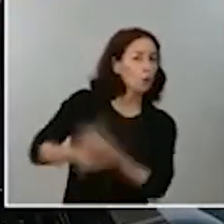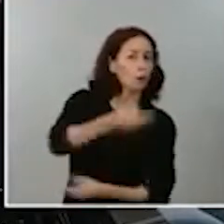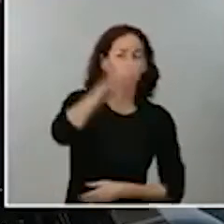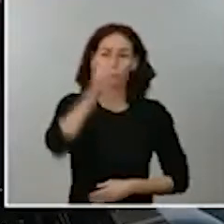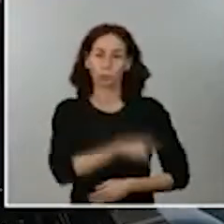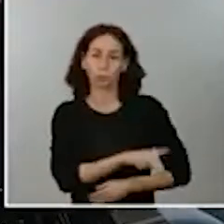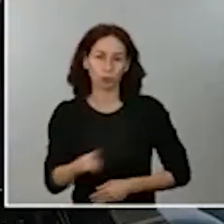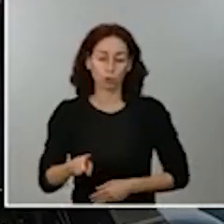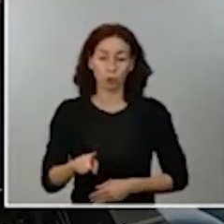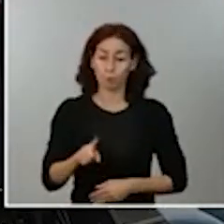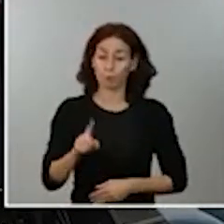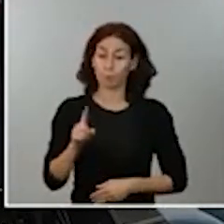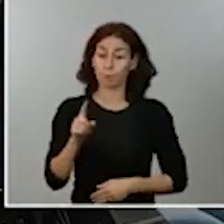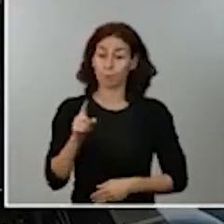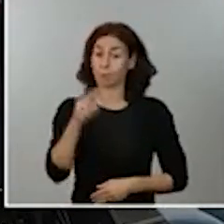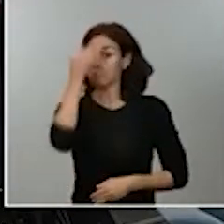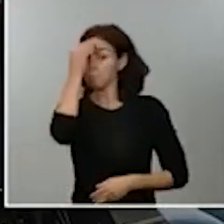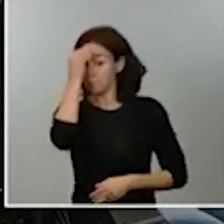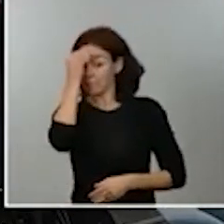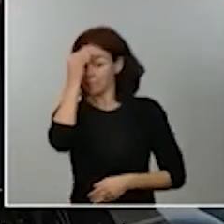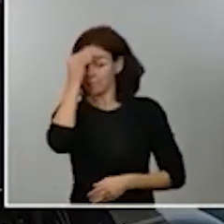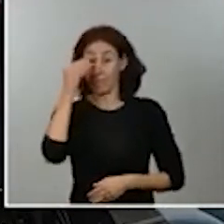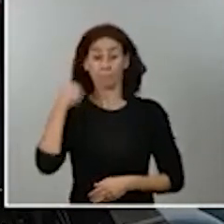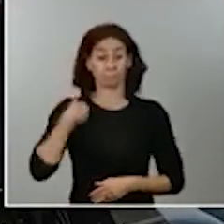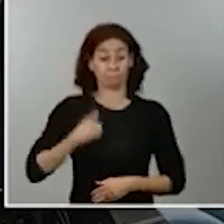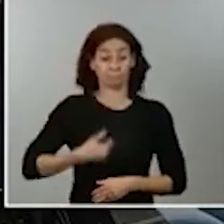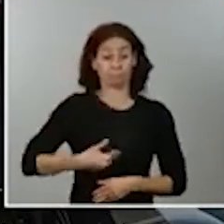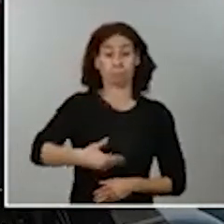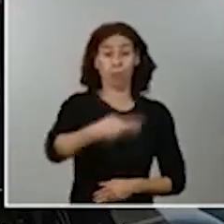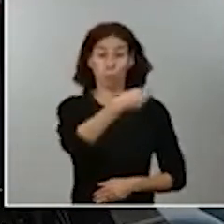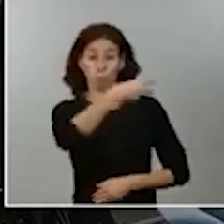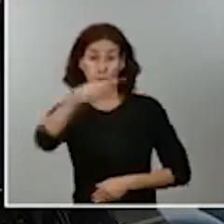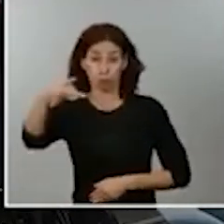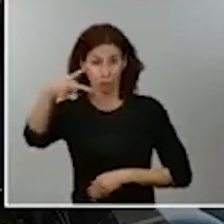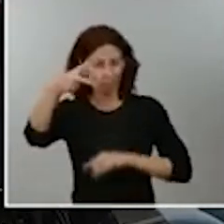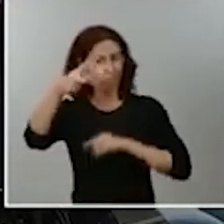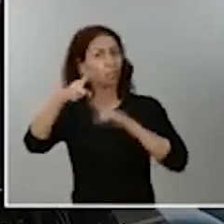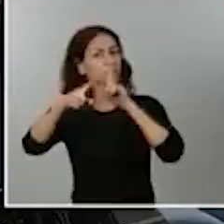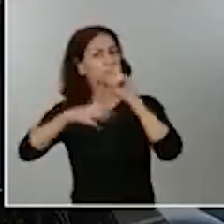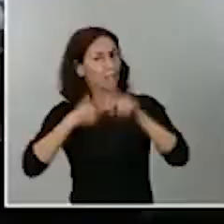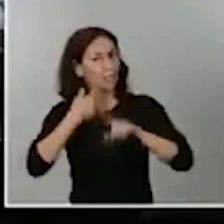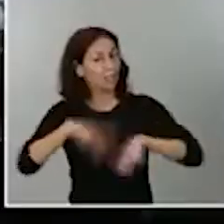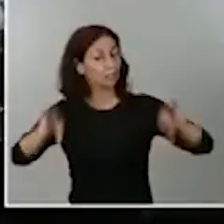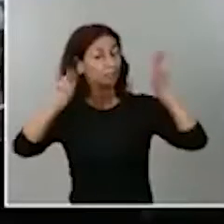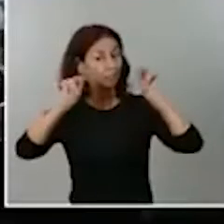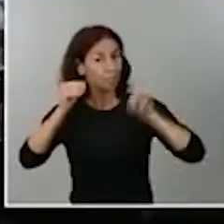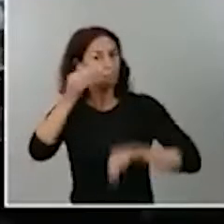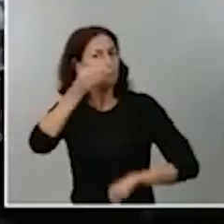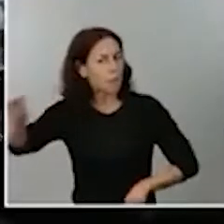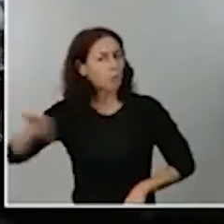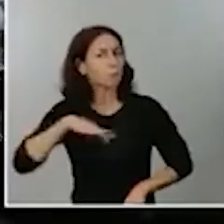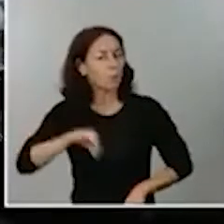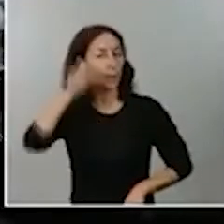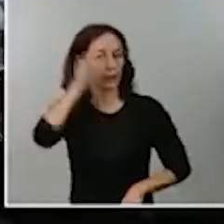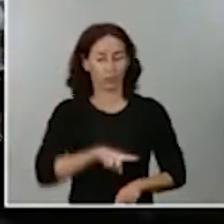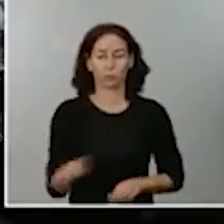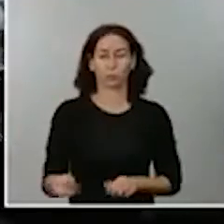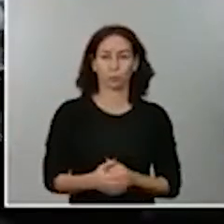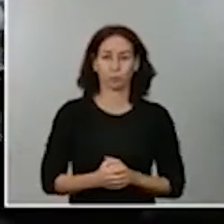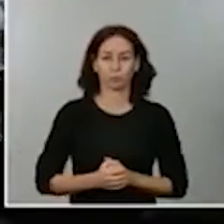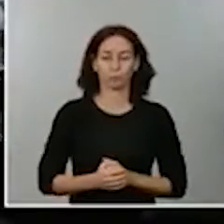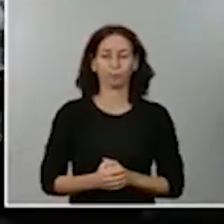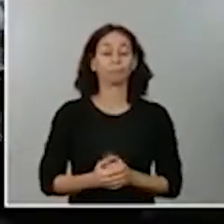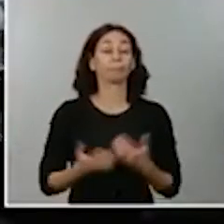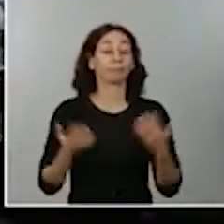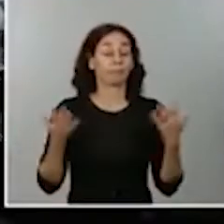15 días este estado de alarma y si cuentan con los apoyos en el Congreso. Gracias. Muchas gracias, Antonio. Lo que es indiscutible